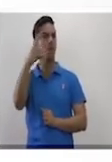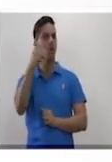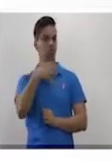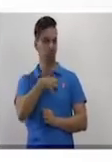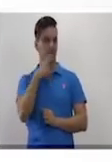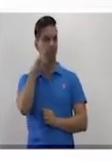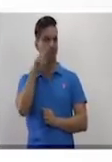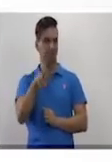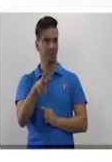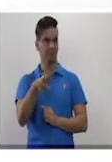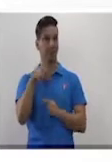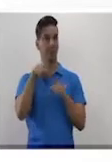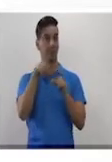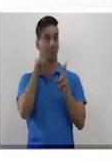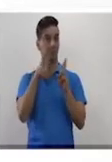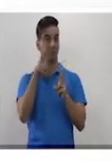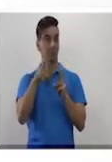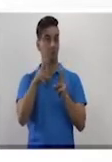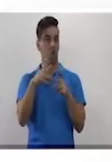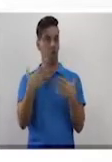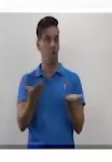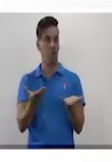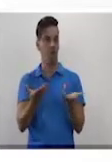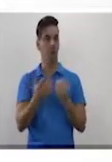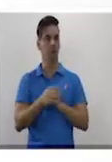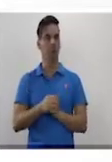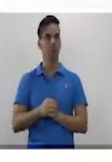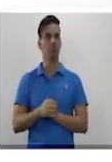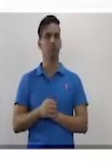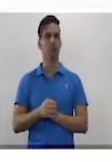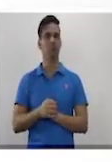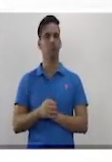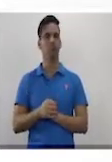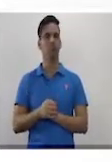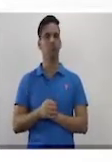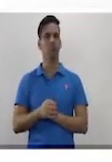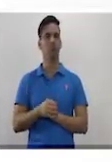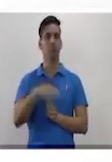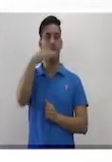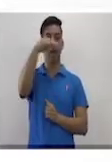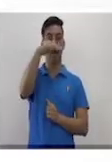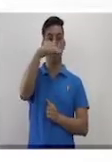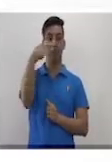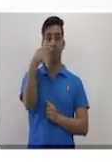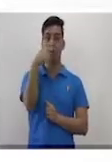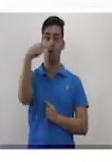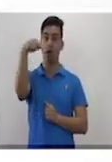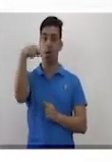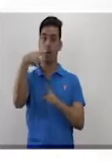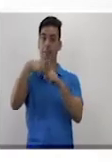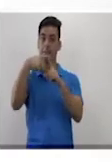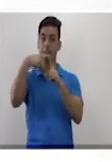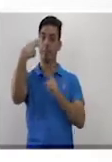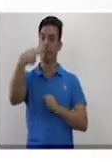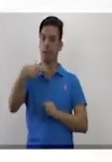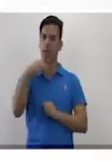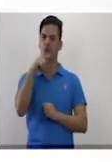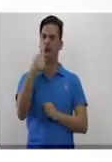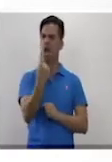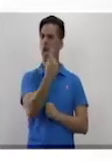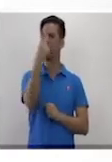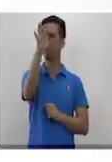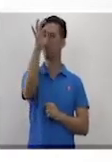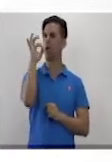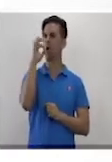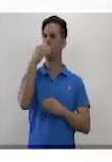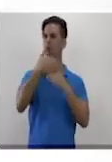en la tercera columna, efectuar M menos N más P. ¿Qué es lo primero que tienes que hacer?